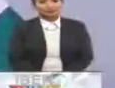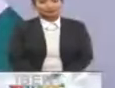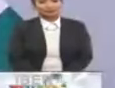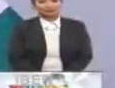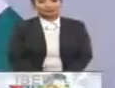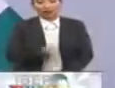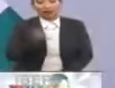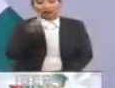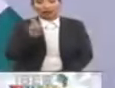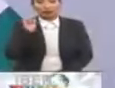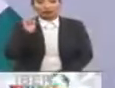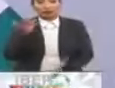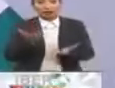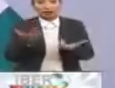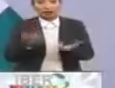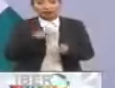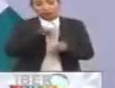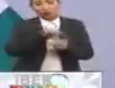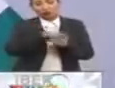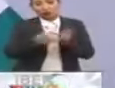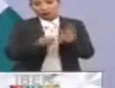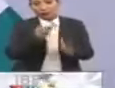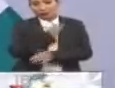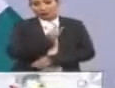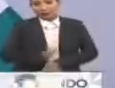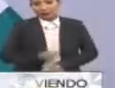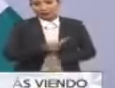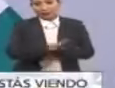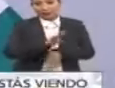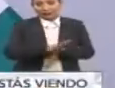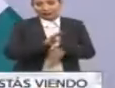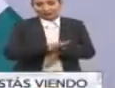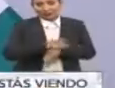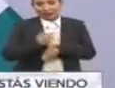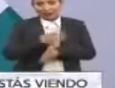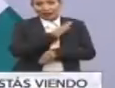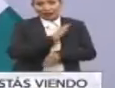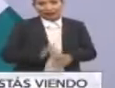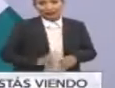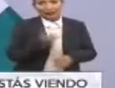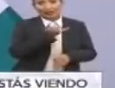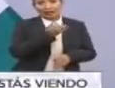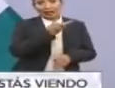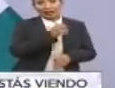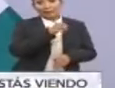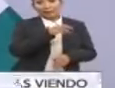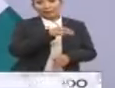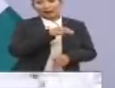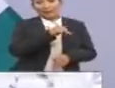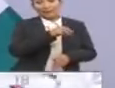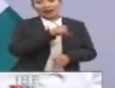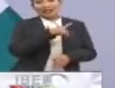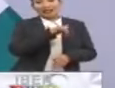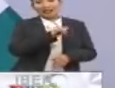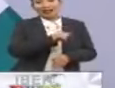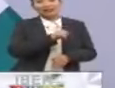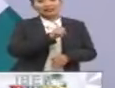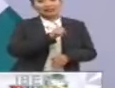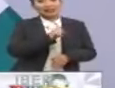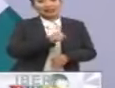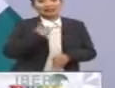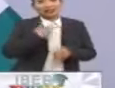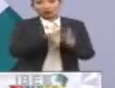Este domingo se llevaron a cabo elecciones presidenciales en Brasil, en las que el candidato Jair Mesías Bolsonaro